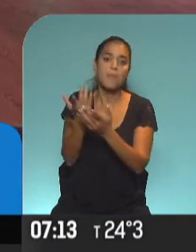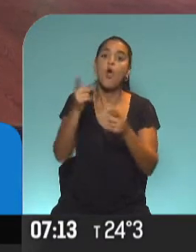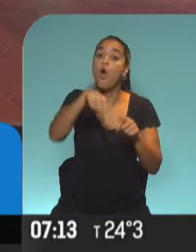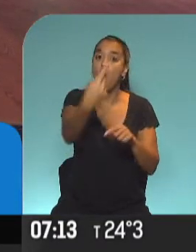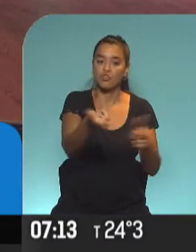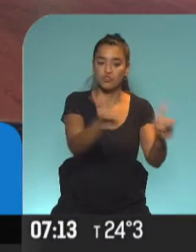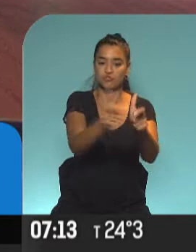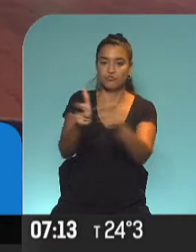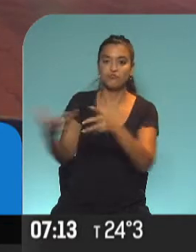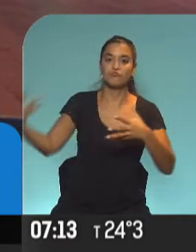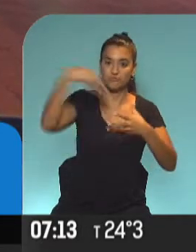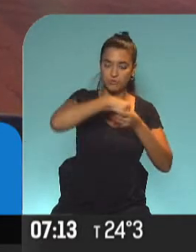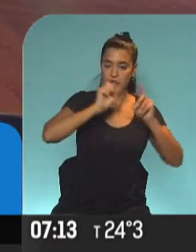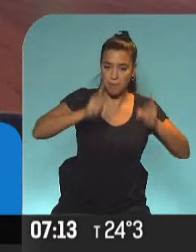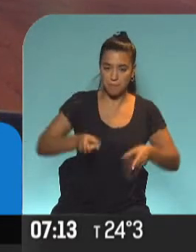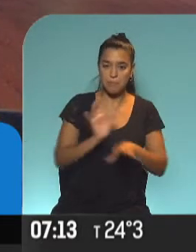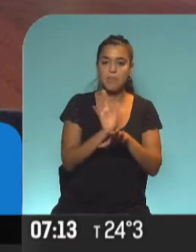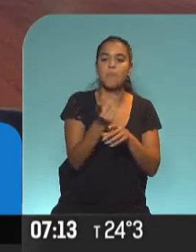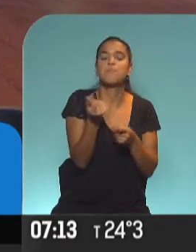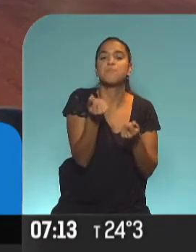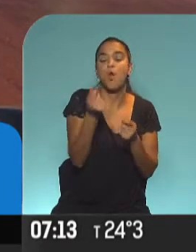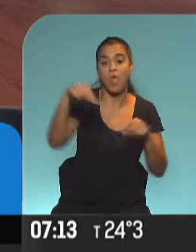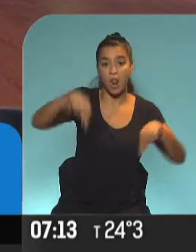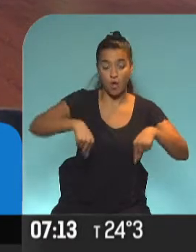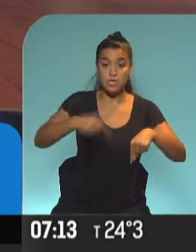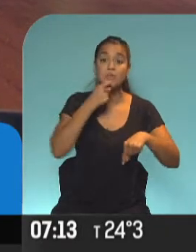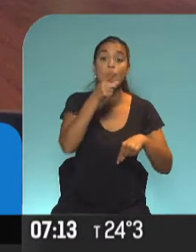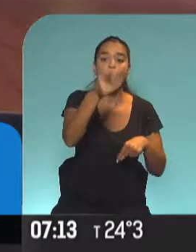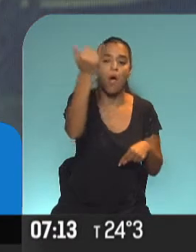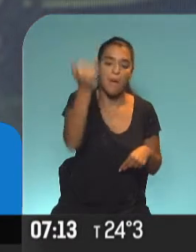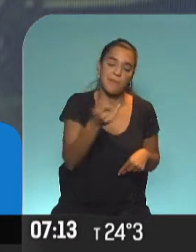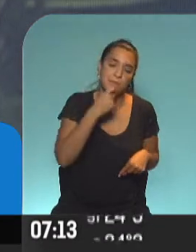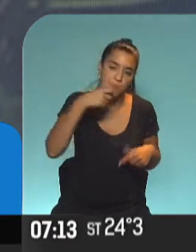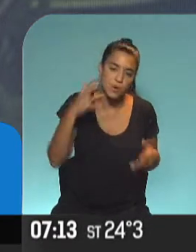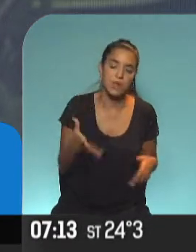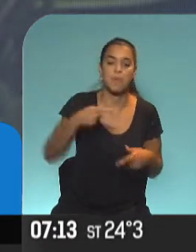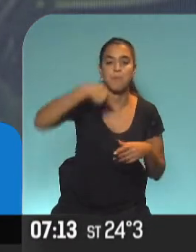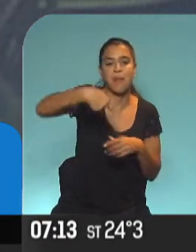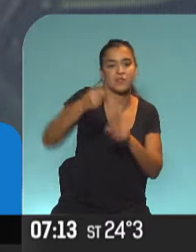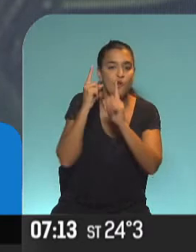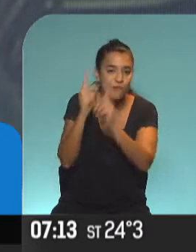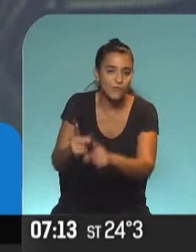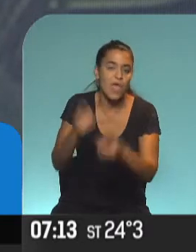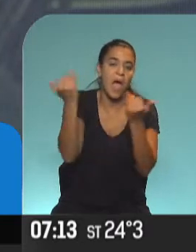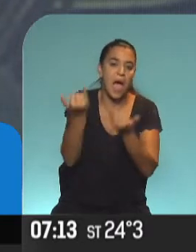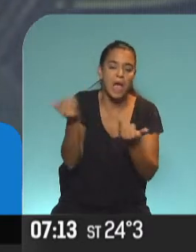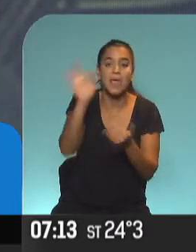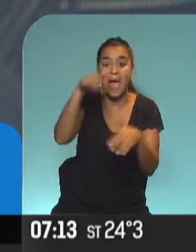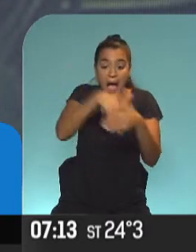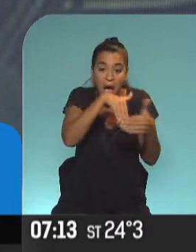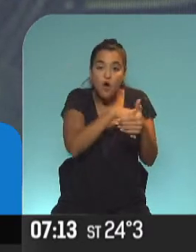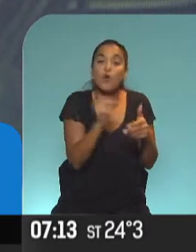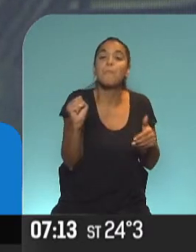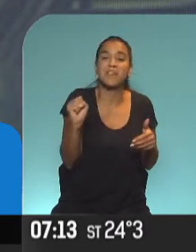otras cámaras. Eximir el ahorro de moneda local, es decir, dice, si vos tenés, no sé, plazo fijo, todo tipo de ahorros